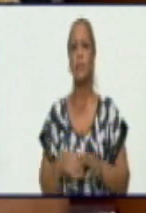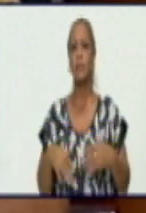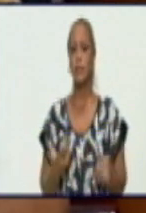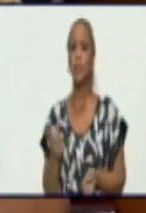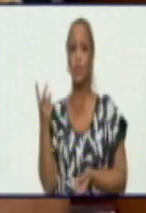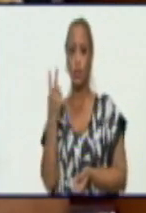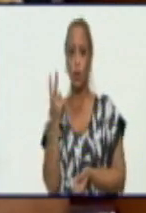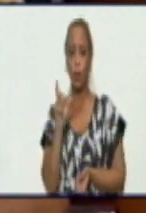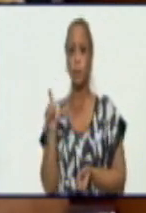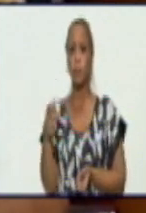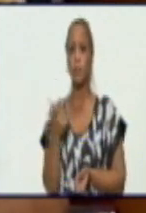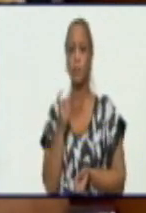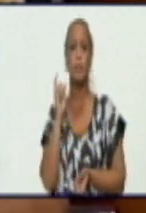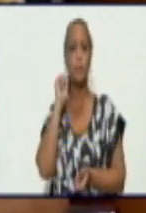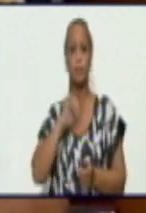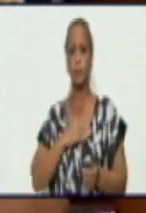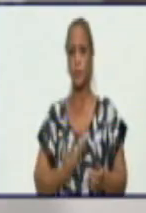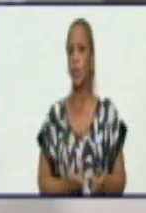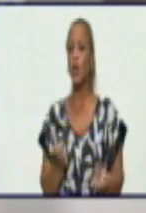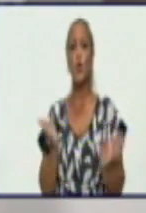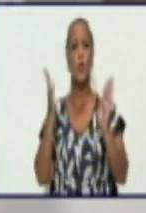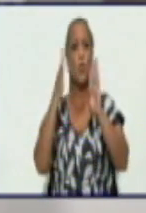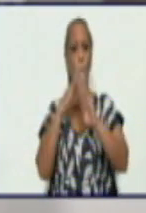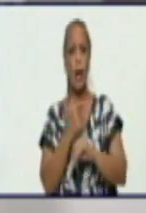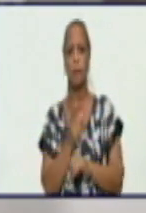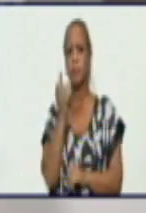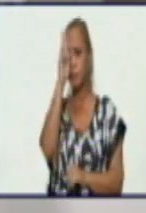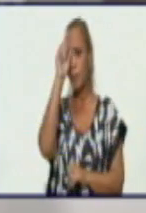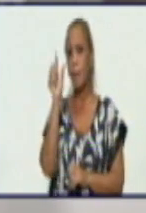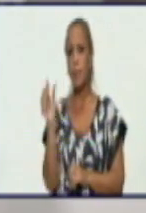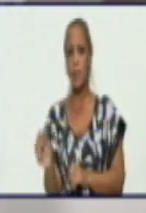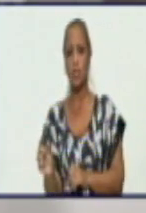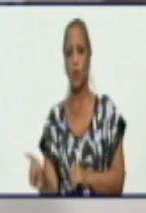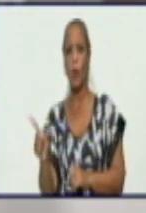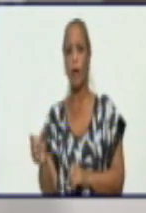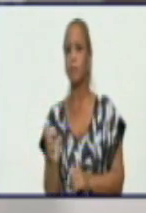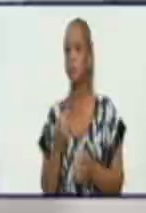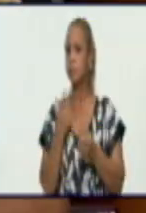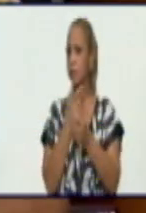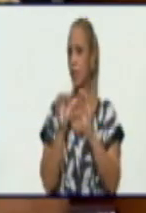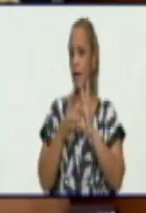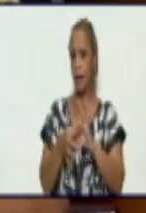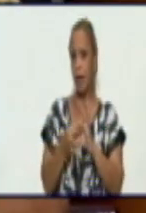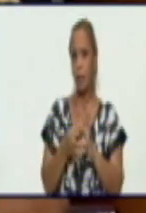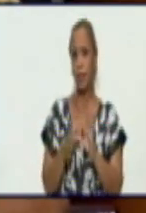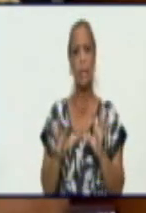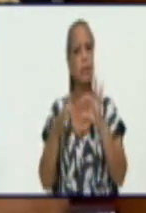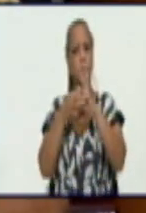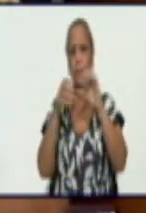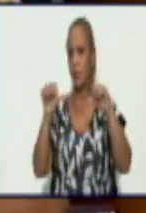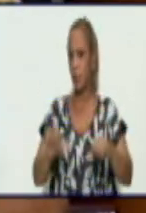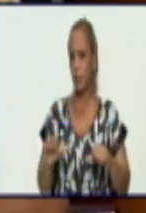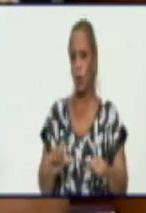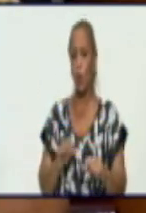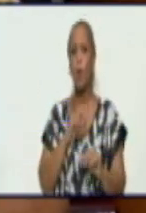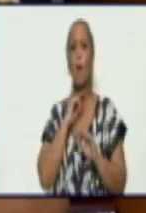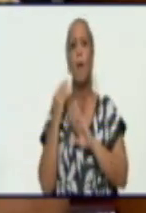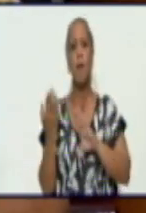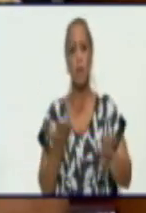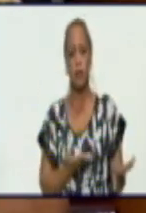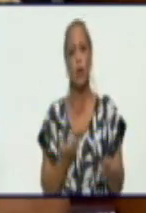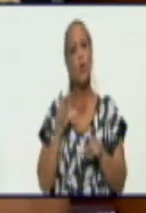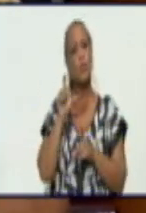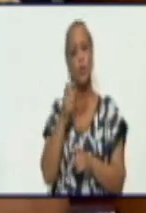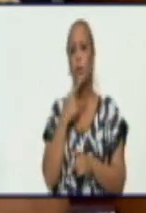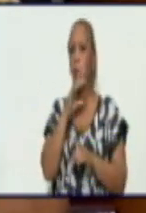epidemia. No tenemos pacientes graves ni críticos. Los fallecidos, hasta ahora los 18 que hemos arrastrado en los últimos tiempos.